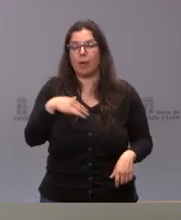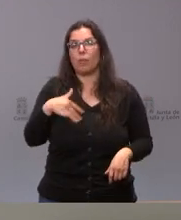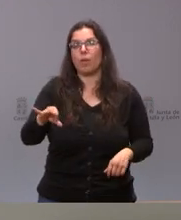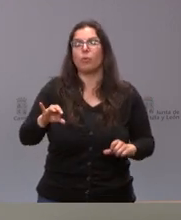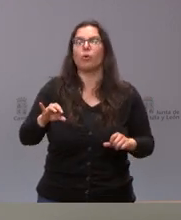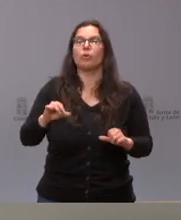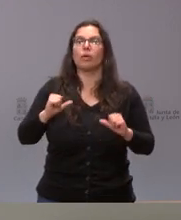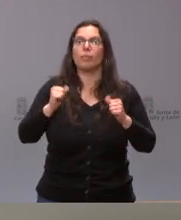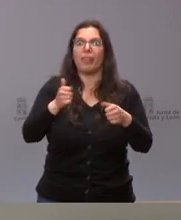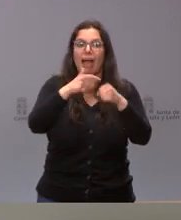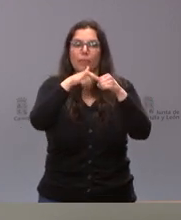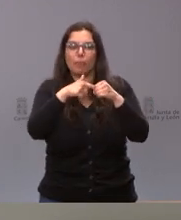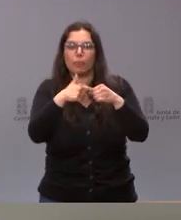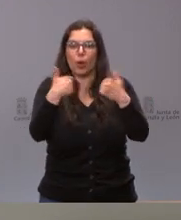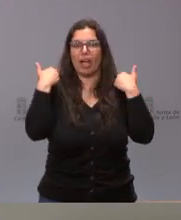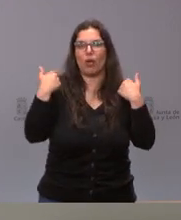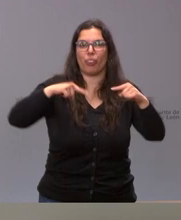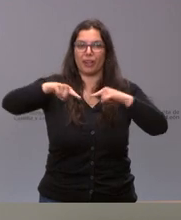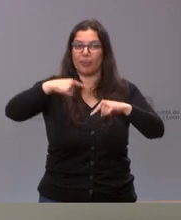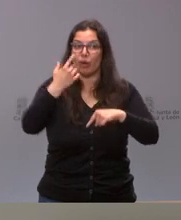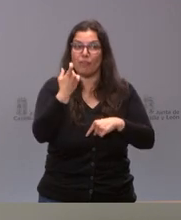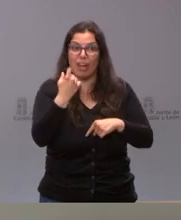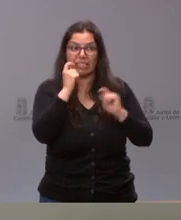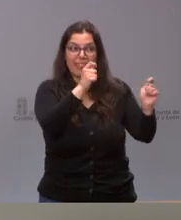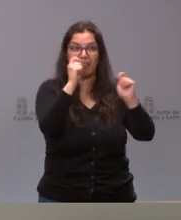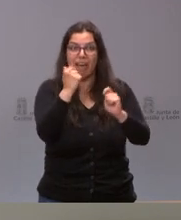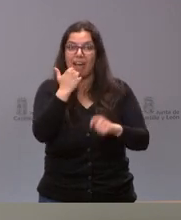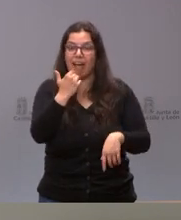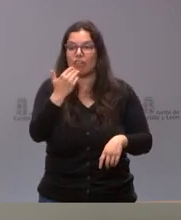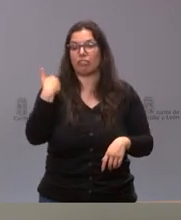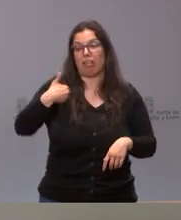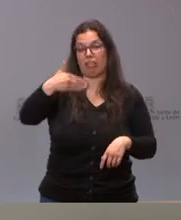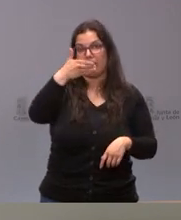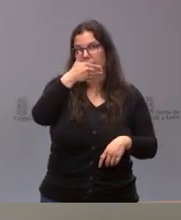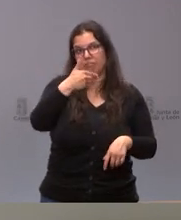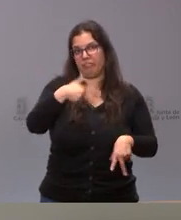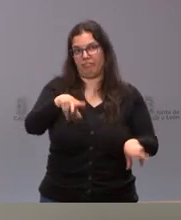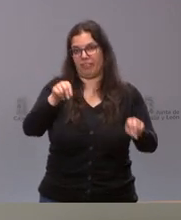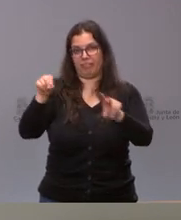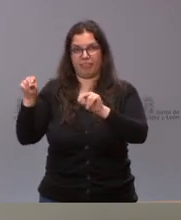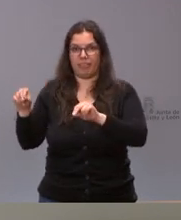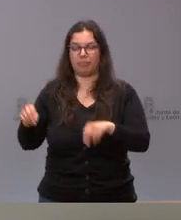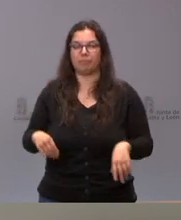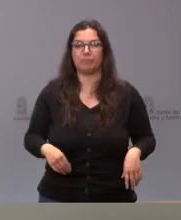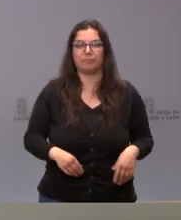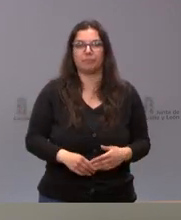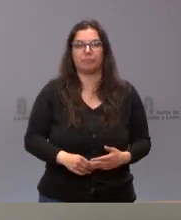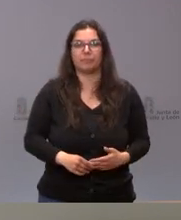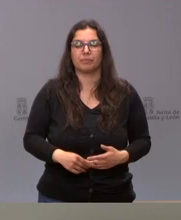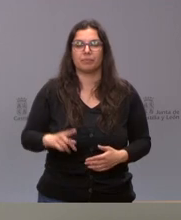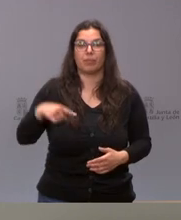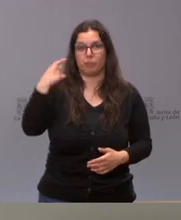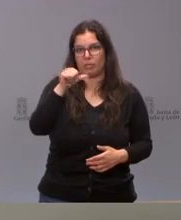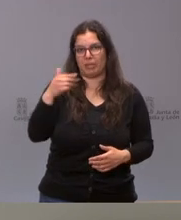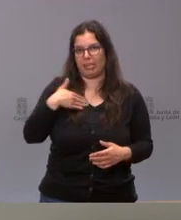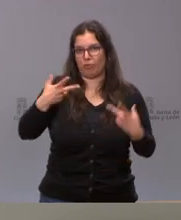completando aquellos cargos directivos que aún faltan de designar y que intentaremos realizarlo en el próximo ejercicio. En la próxima semana, perdón.